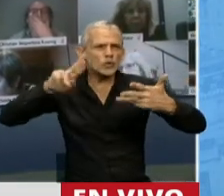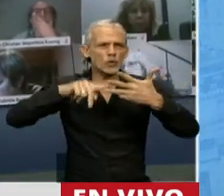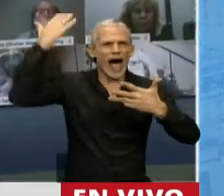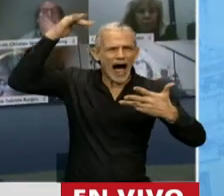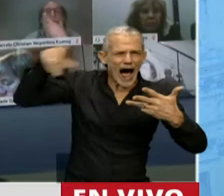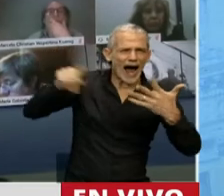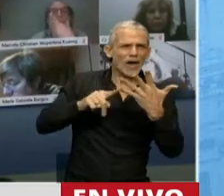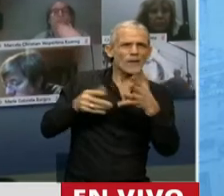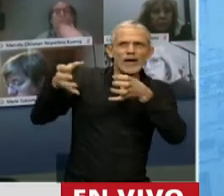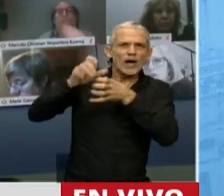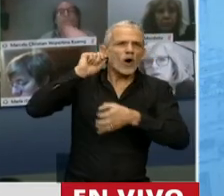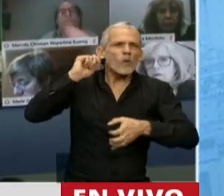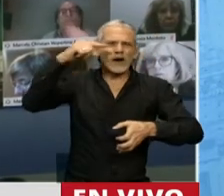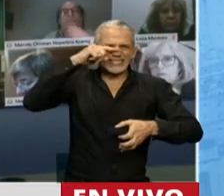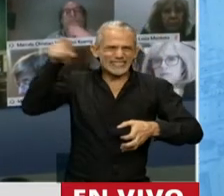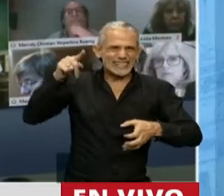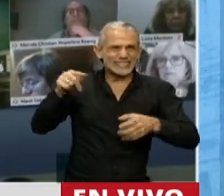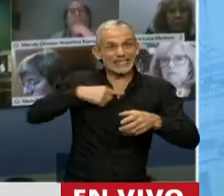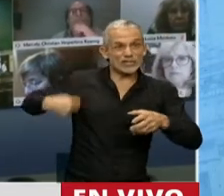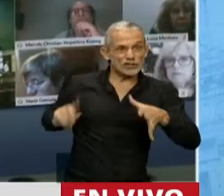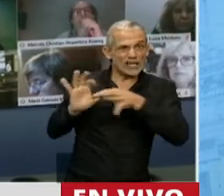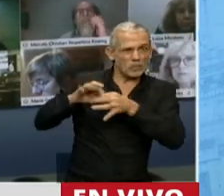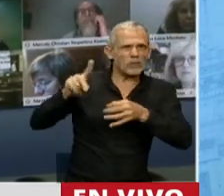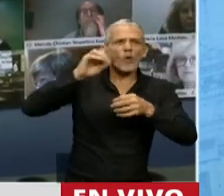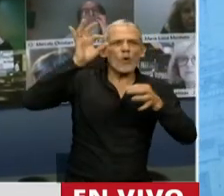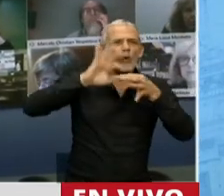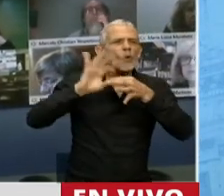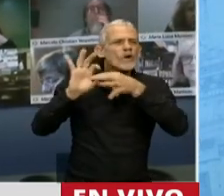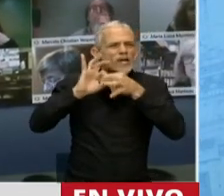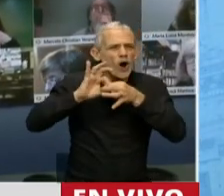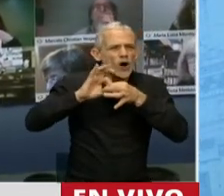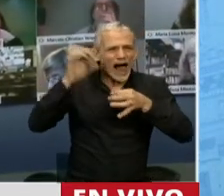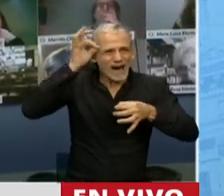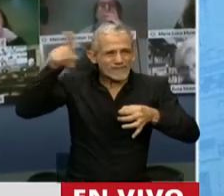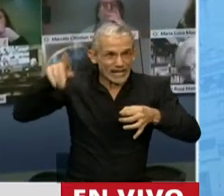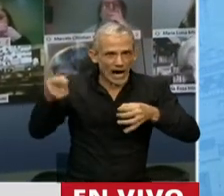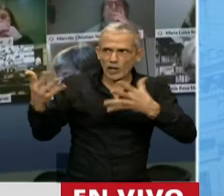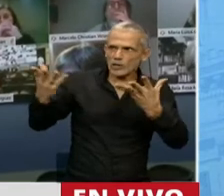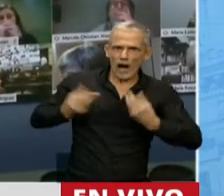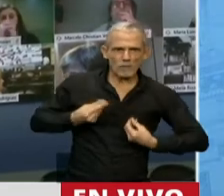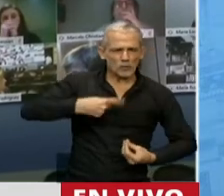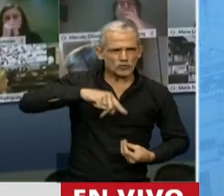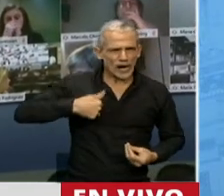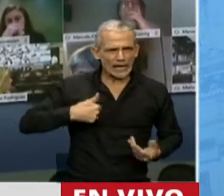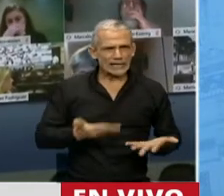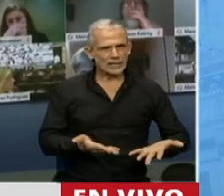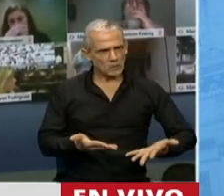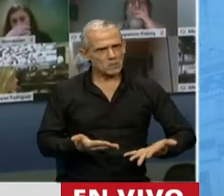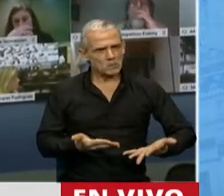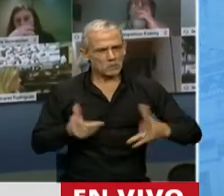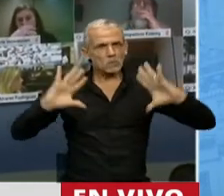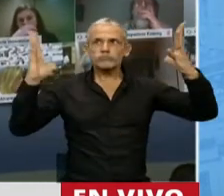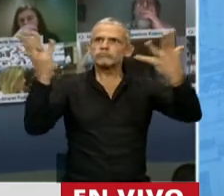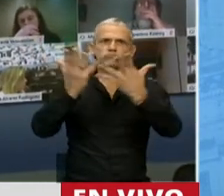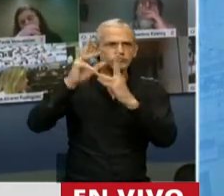árabes, con el grupo de G77 más China y con la Unión Africana. Es fundamental potenciarlos en el ámbito global